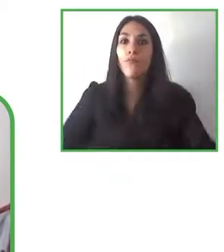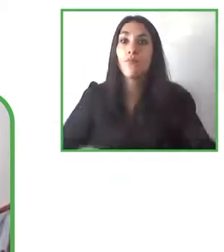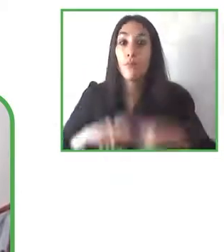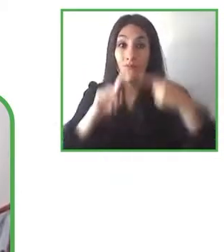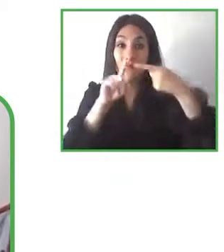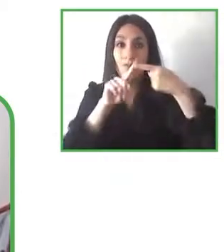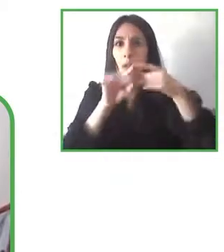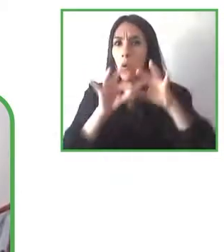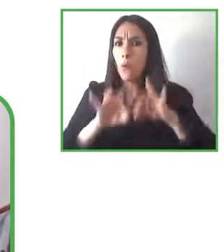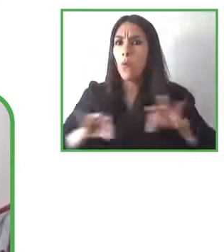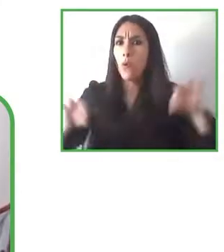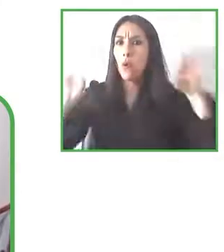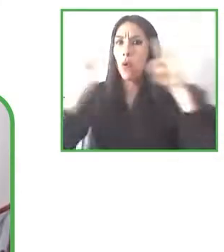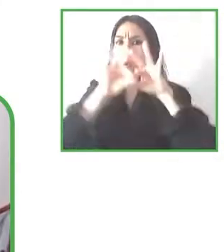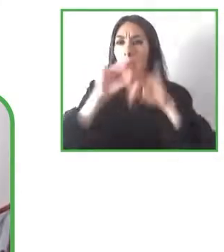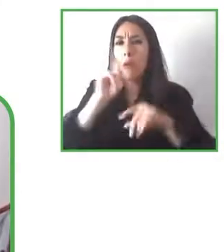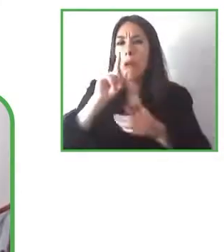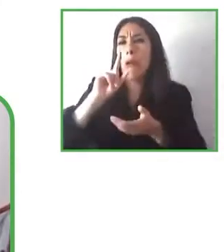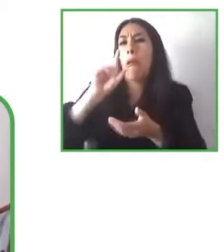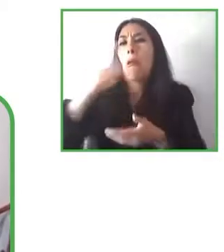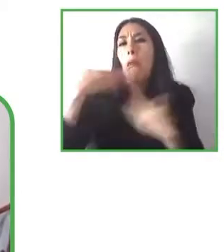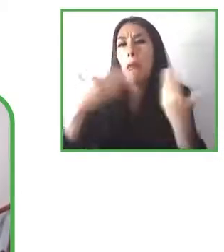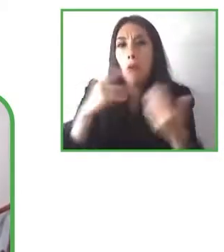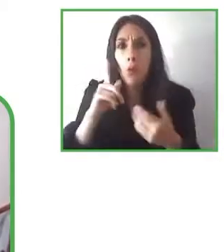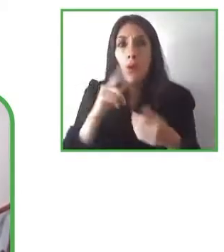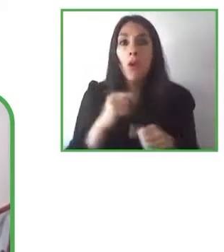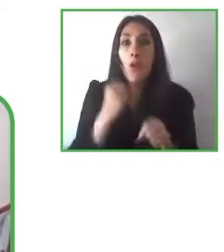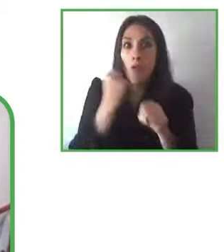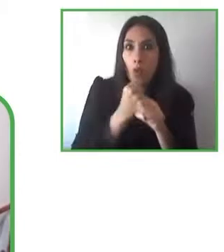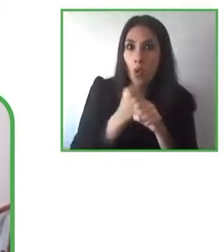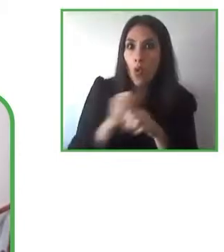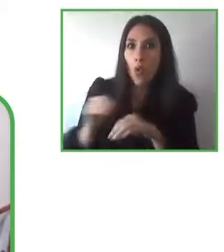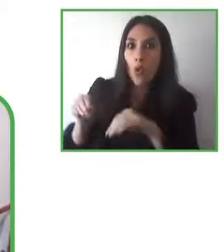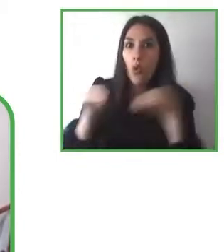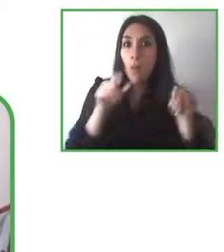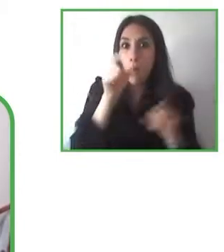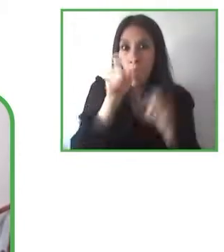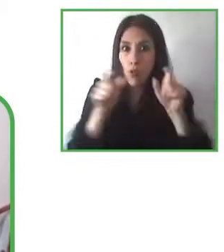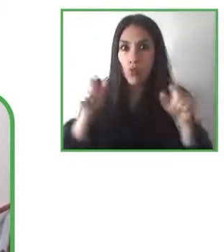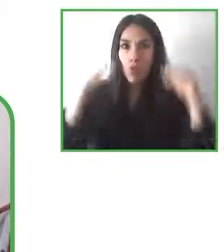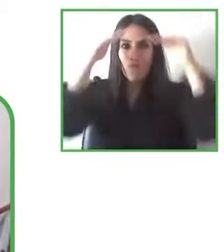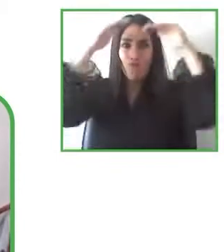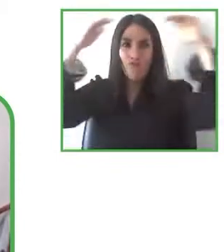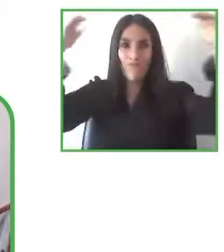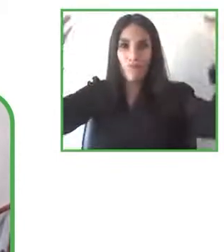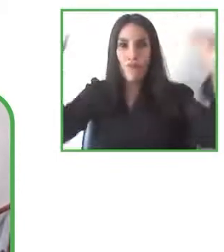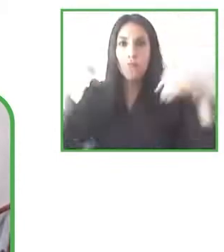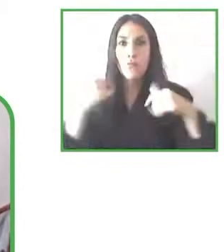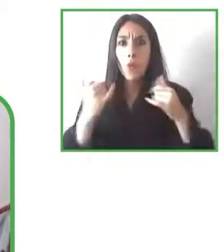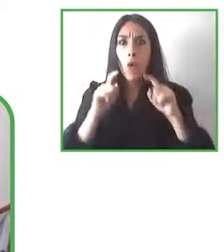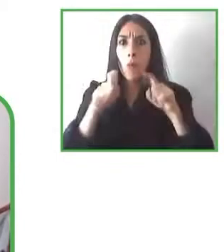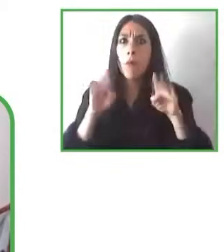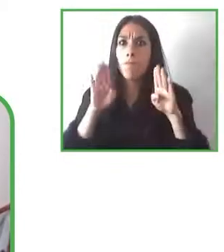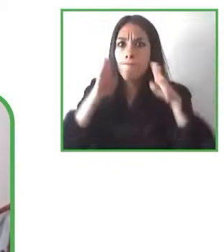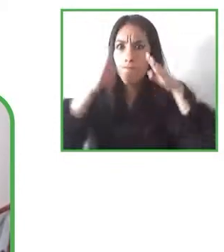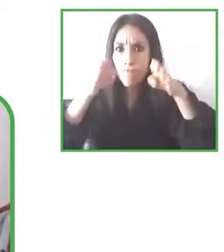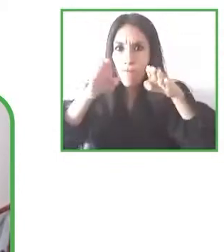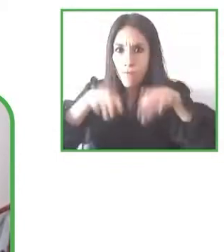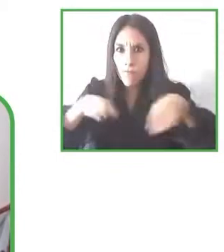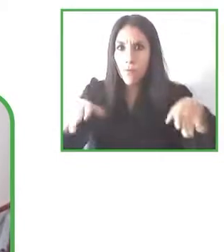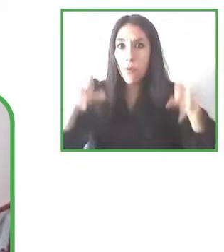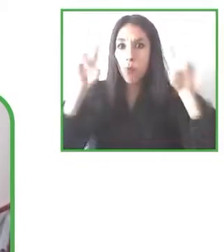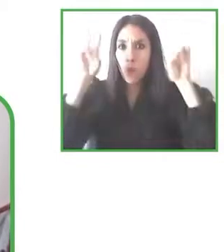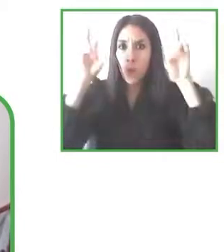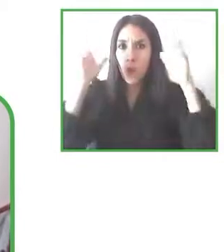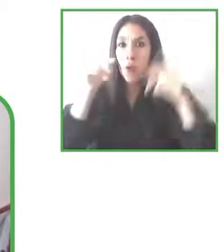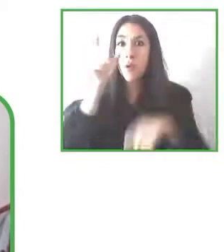mayor edad. Obviamente, nuestros desarrollos están muy focalizados en niños, la interfase, la cosa de ludificación es muy infantil y obviamente